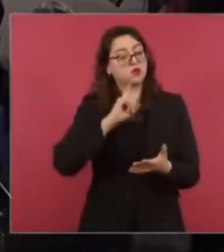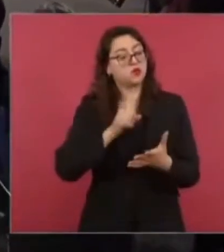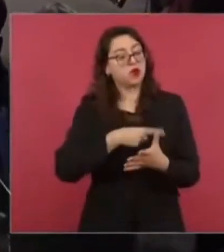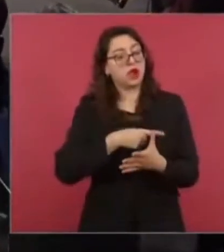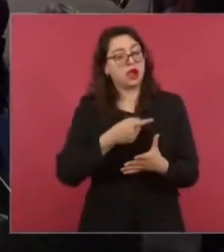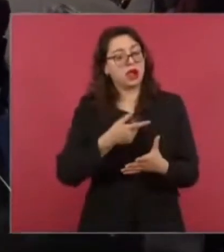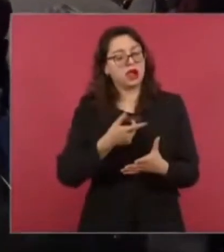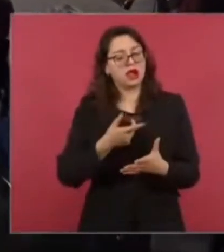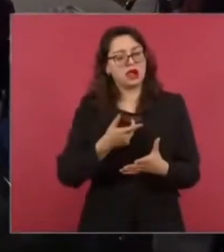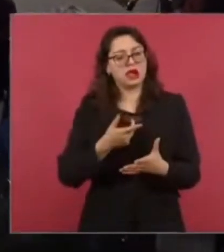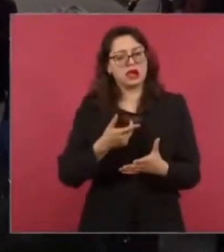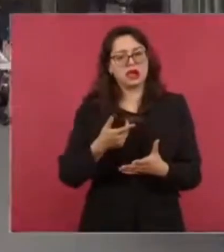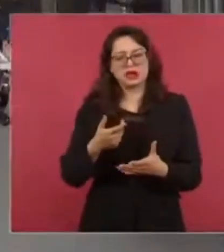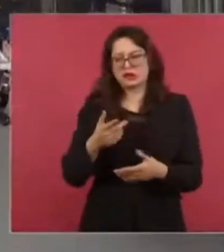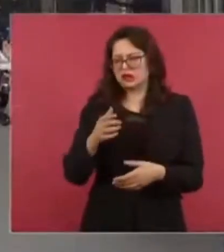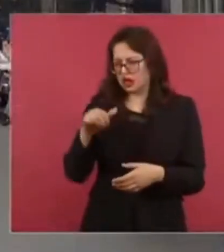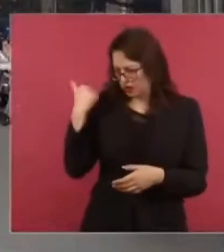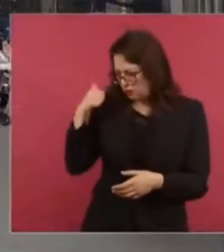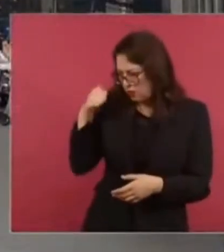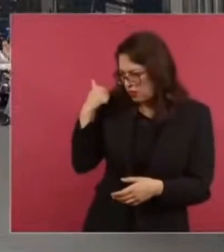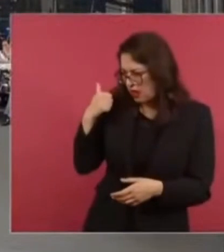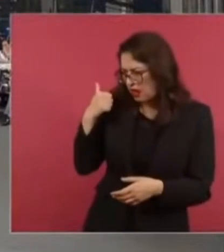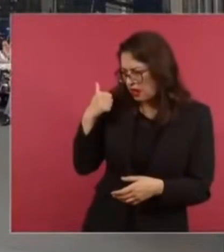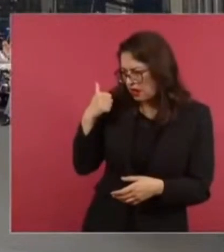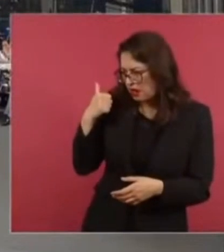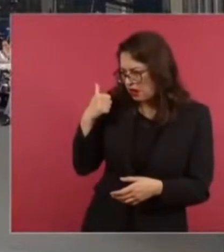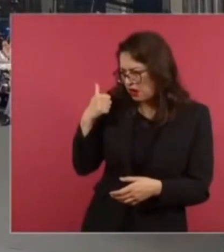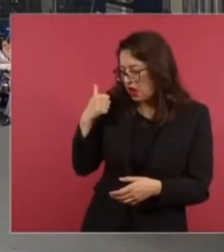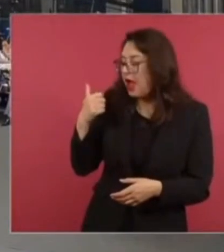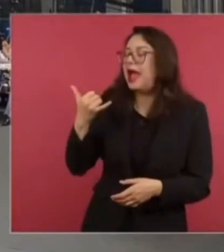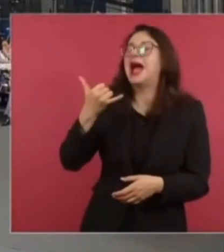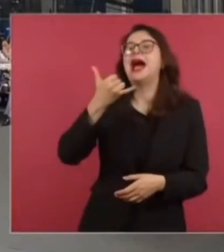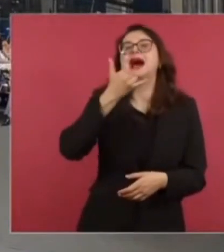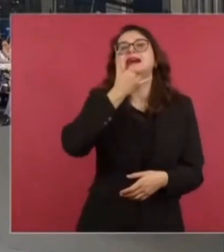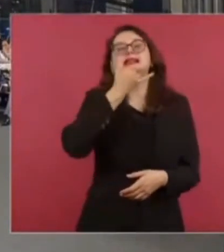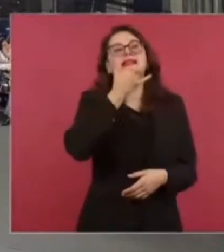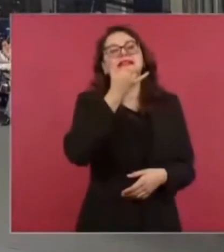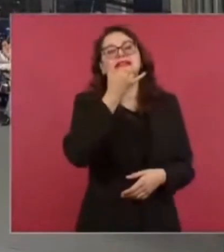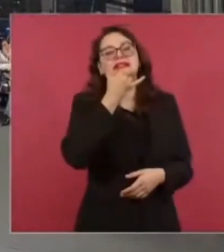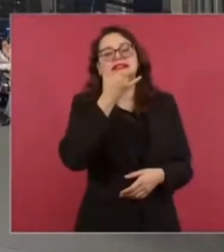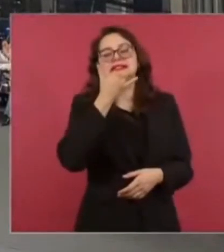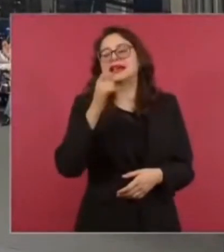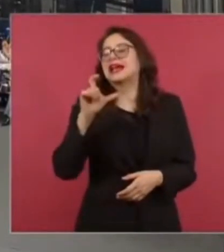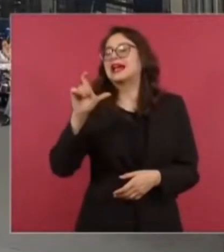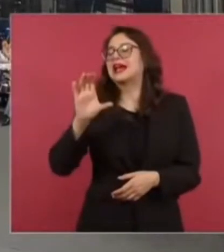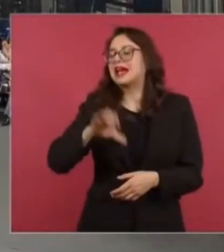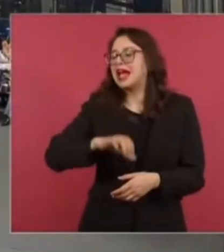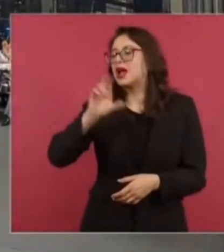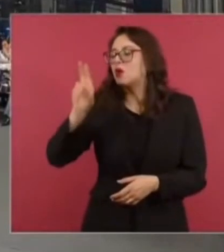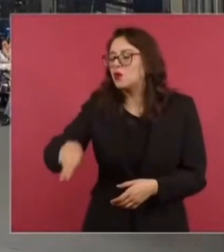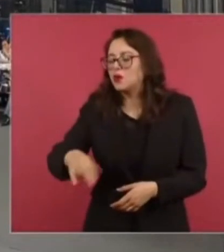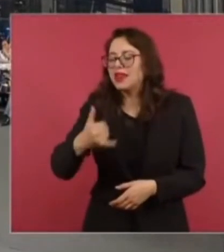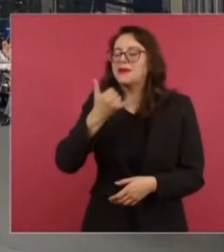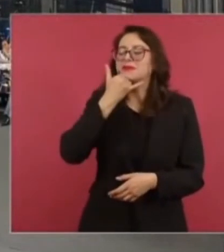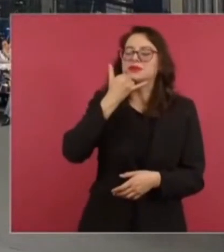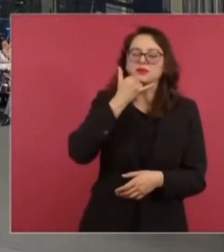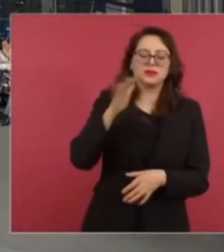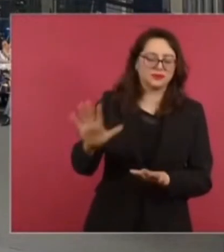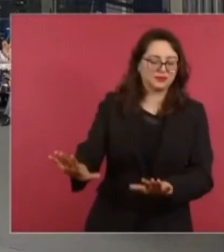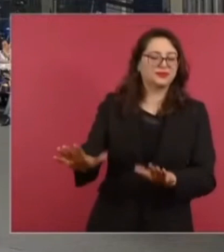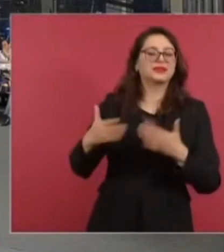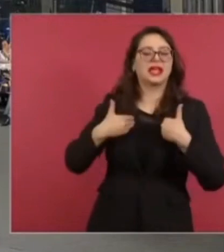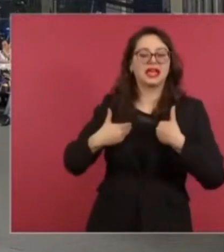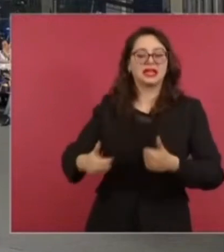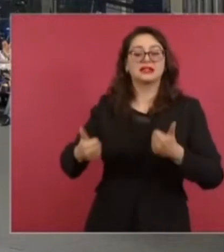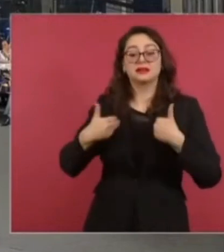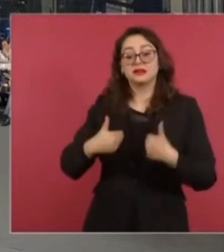de Cancún de Cancún de Quintana Roo Ah, bien sí sí, sí, sí sí, no pues son